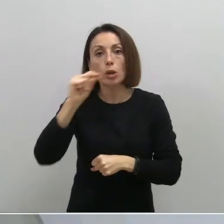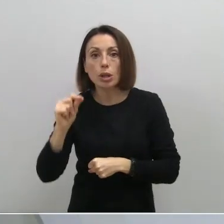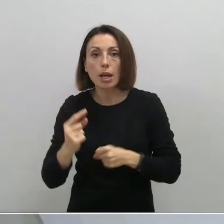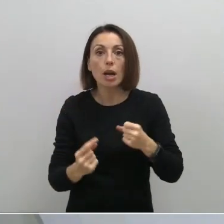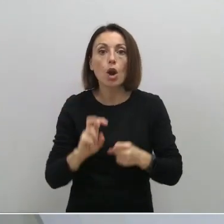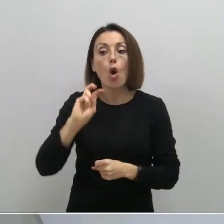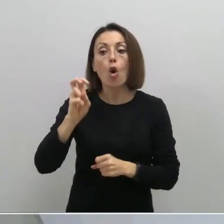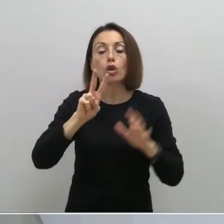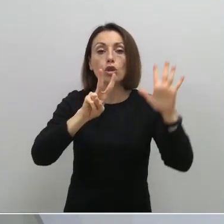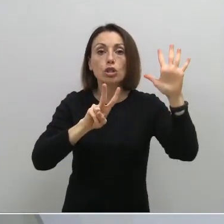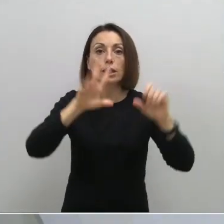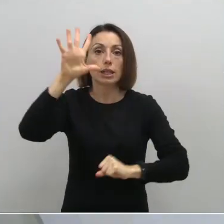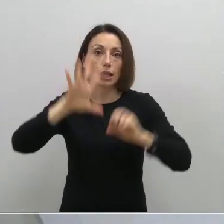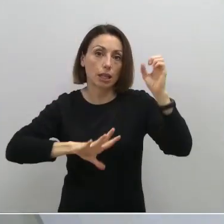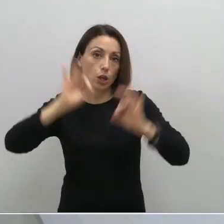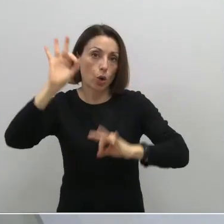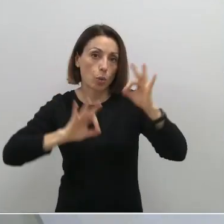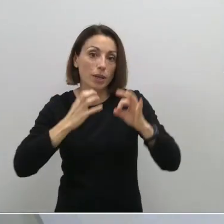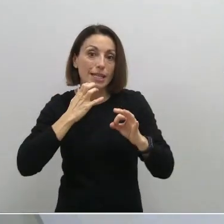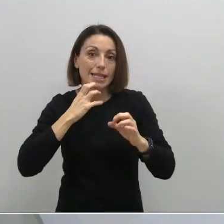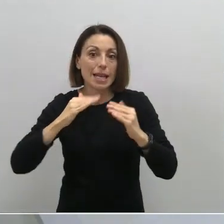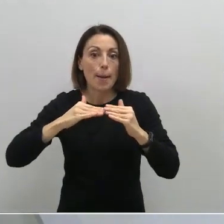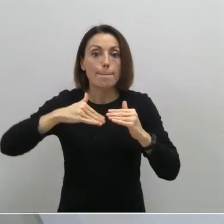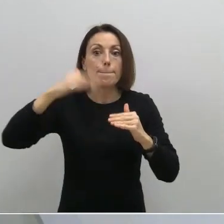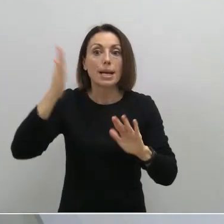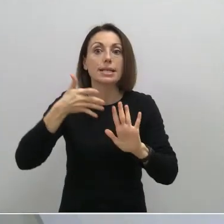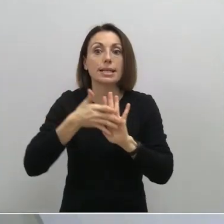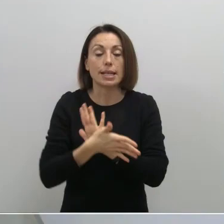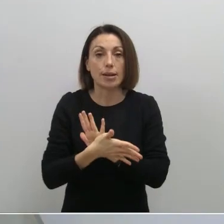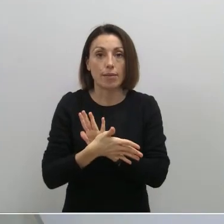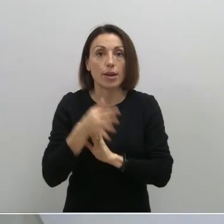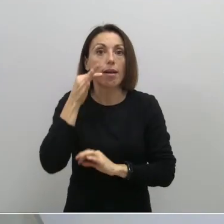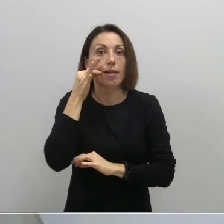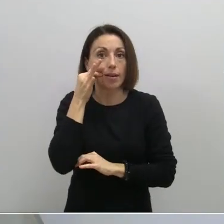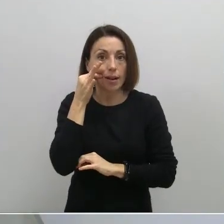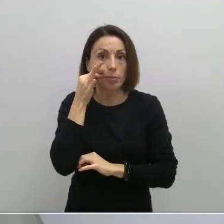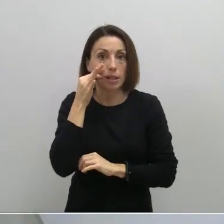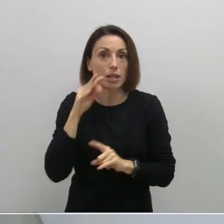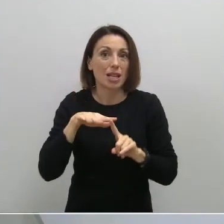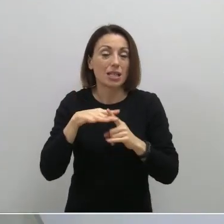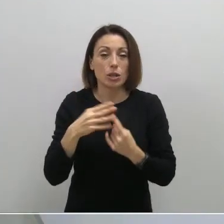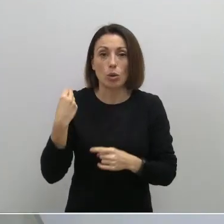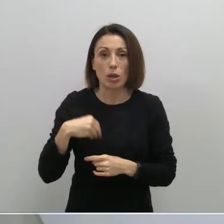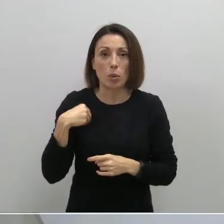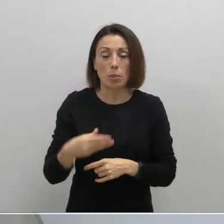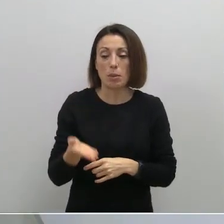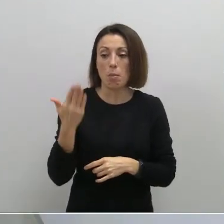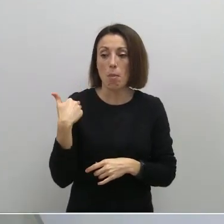75%. Cualquier cosa que rebase eso, realmente estaríamos un poco en las mismas condiciones de antes.